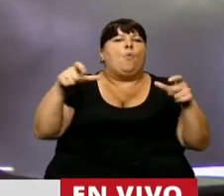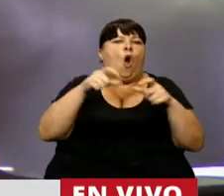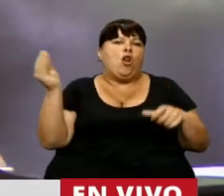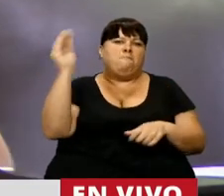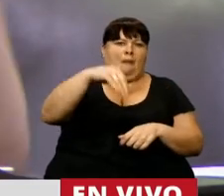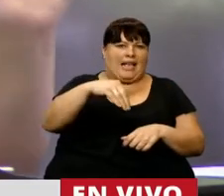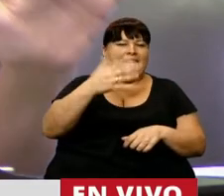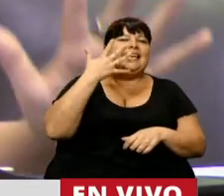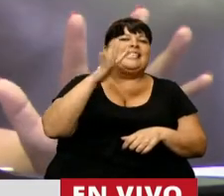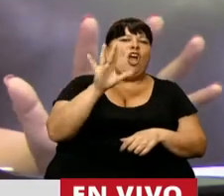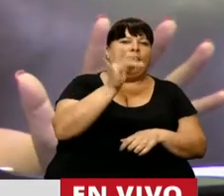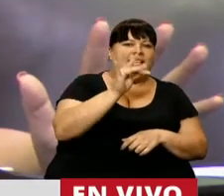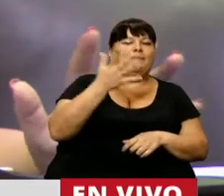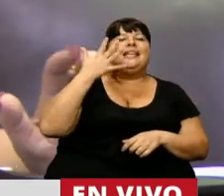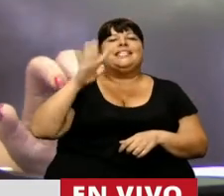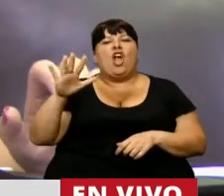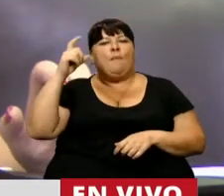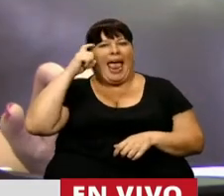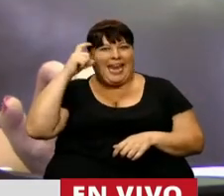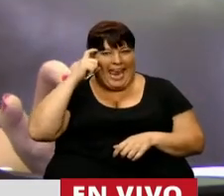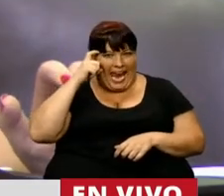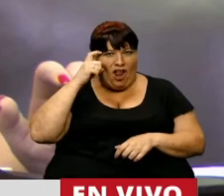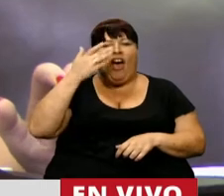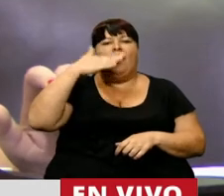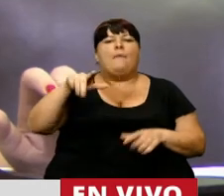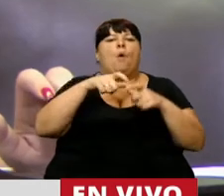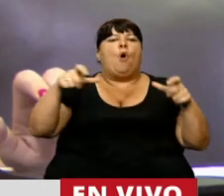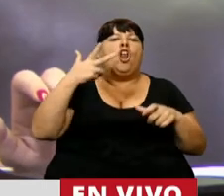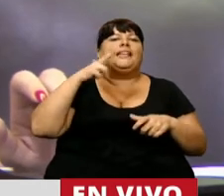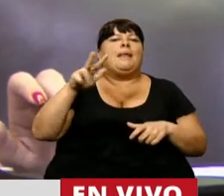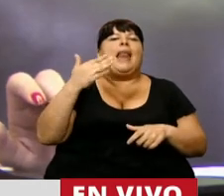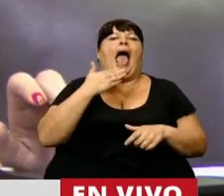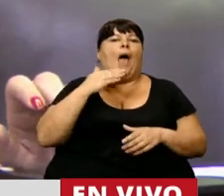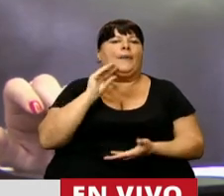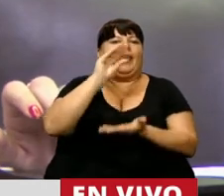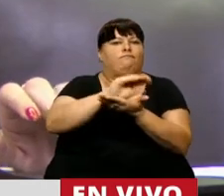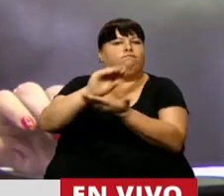extraordinarios, 5.000 en diciembre, 5.000 en enero y luego un bono de 3.000 en abril.